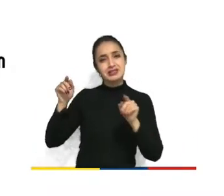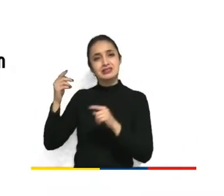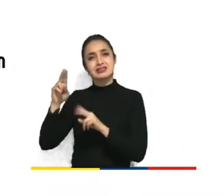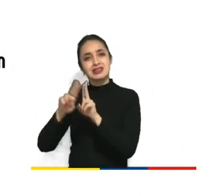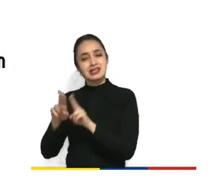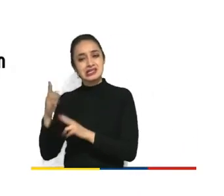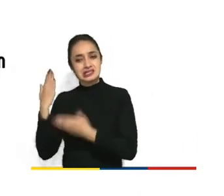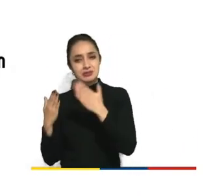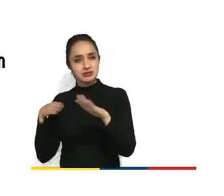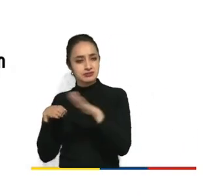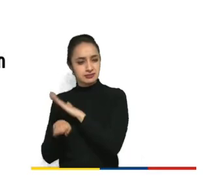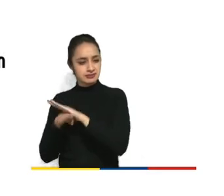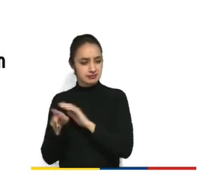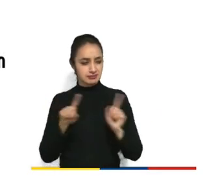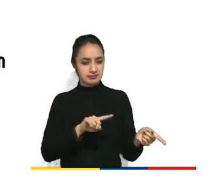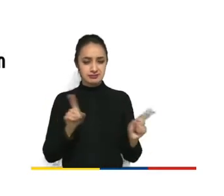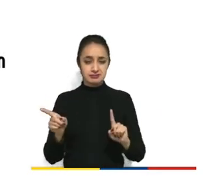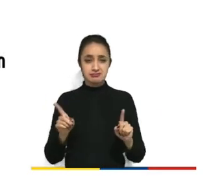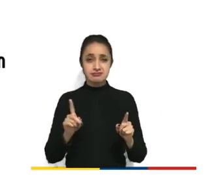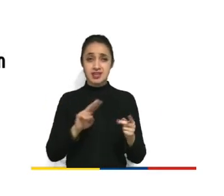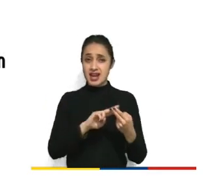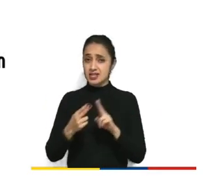no están relacionados.